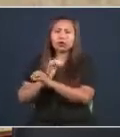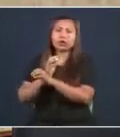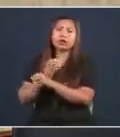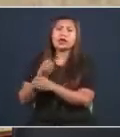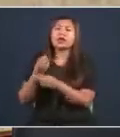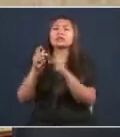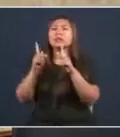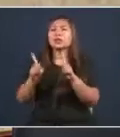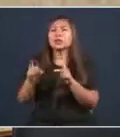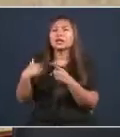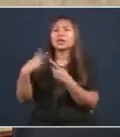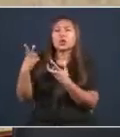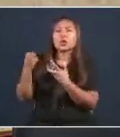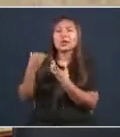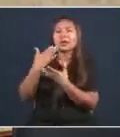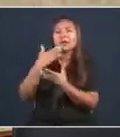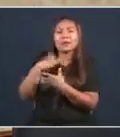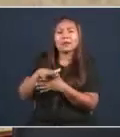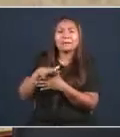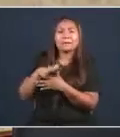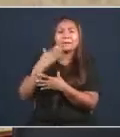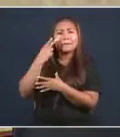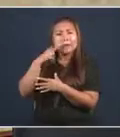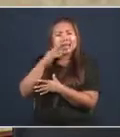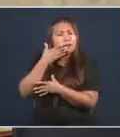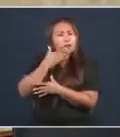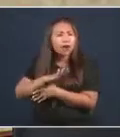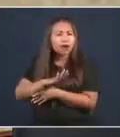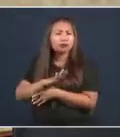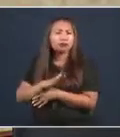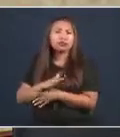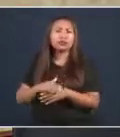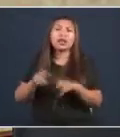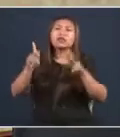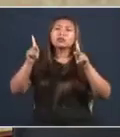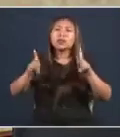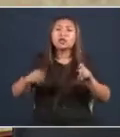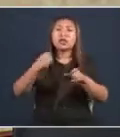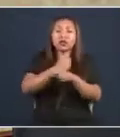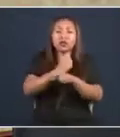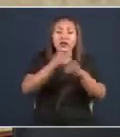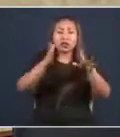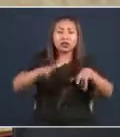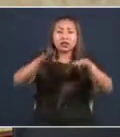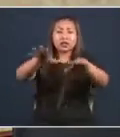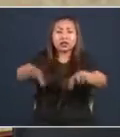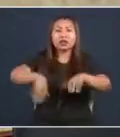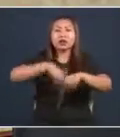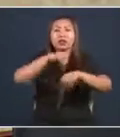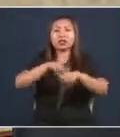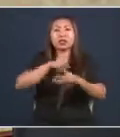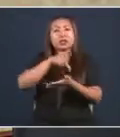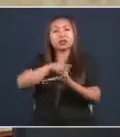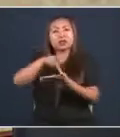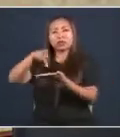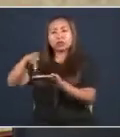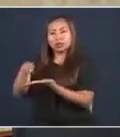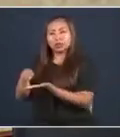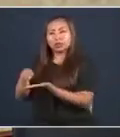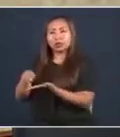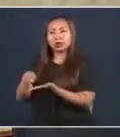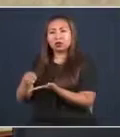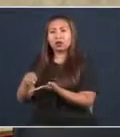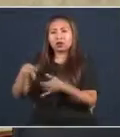acabar. A los funcionarios de la asamblea. A los profesionales de este